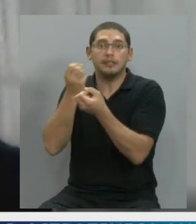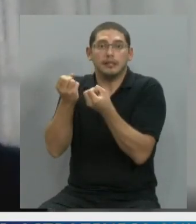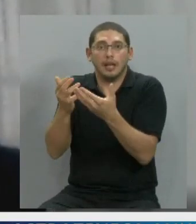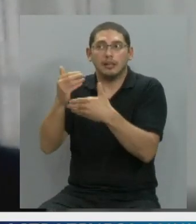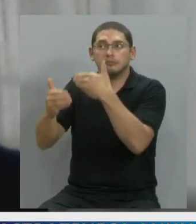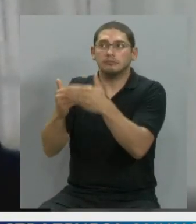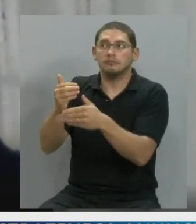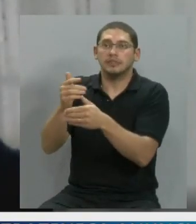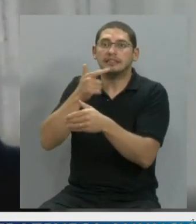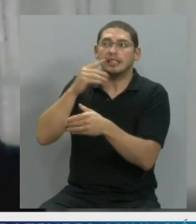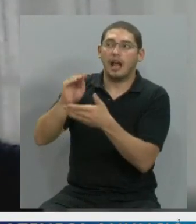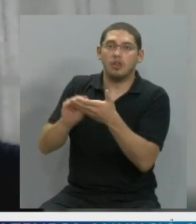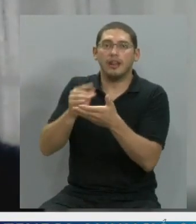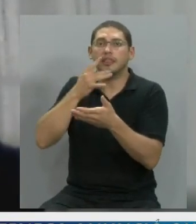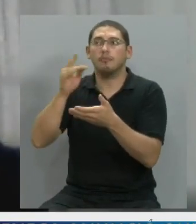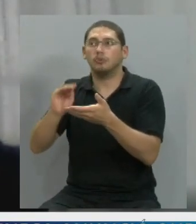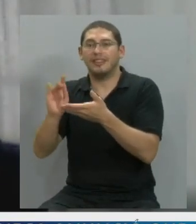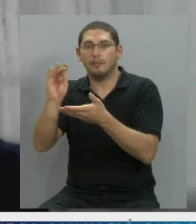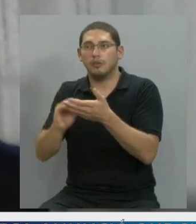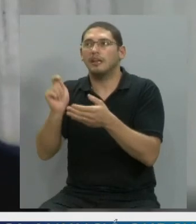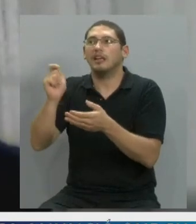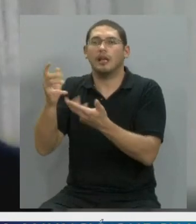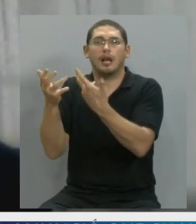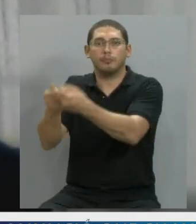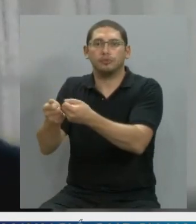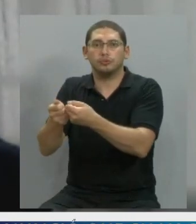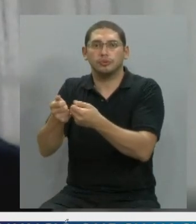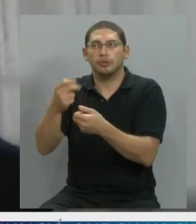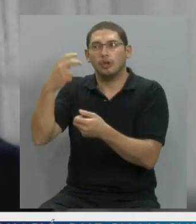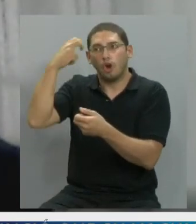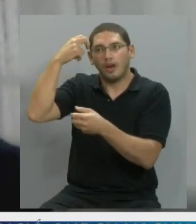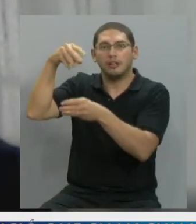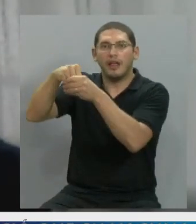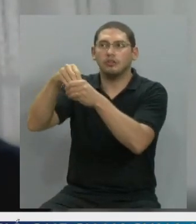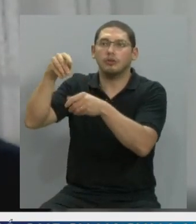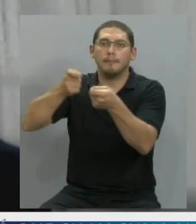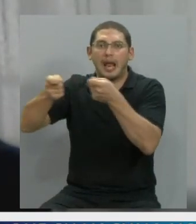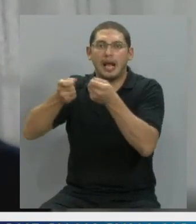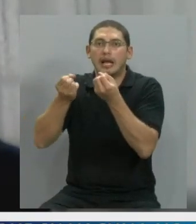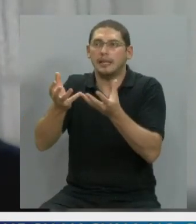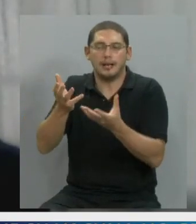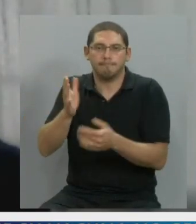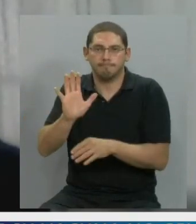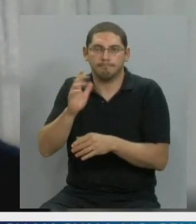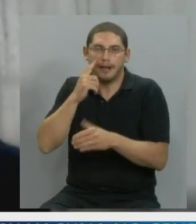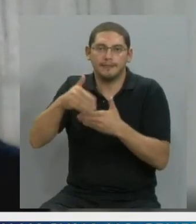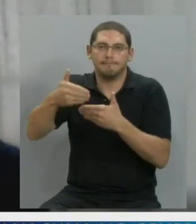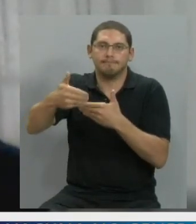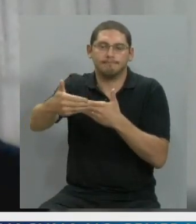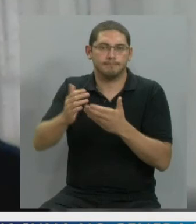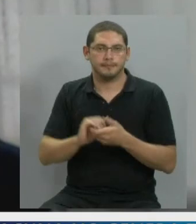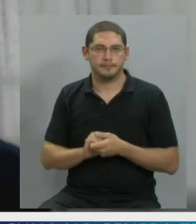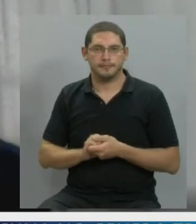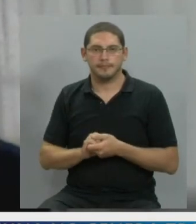apoyando y cómo la van a ir manejando dentro del Congreso. Tal cual. Silvana, nos iremos enterando. Sí.